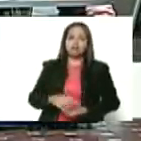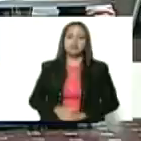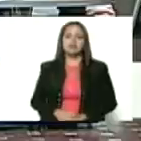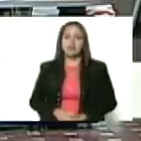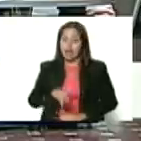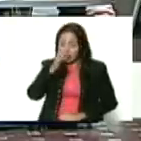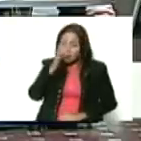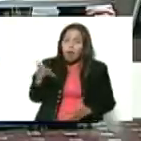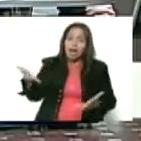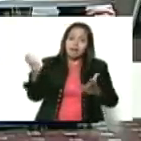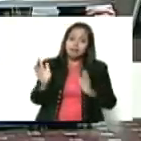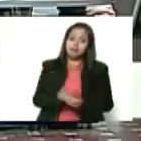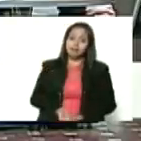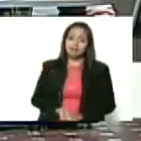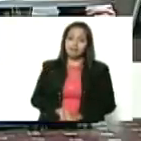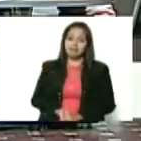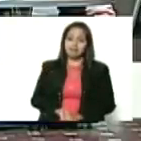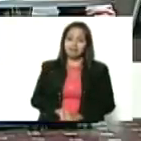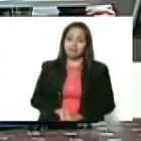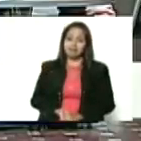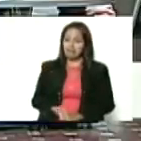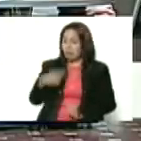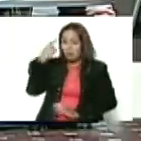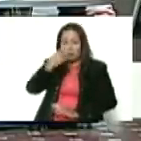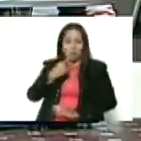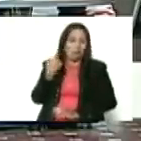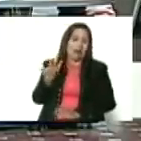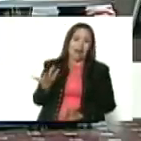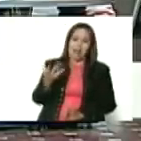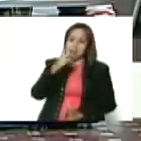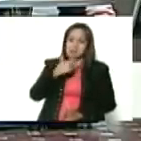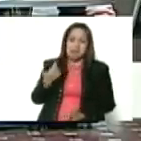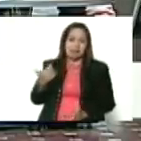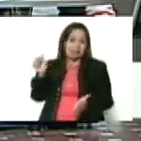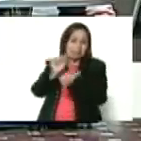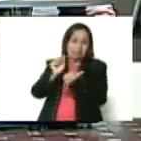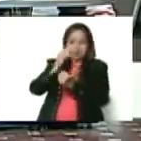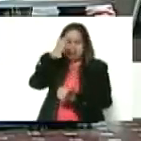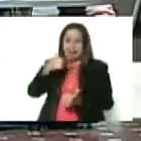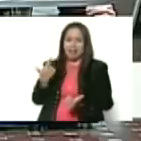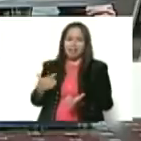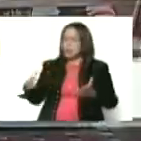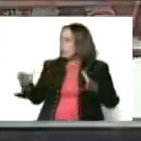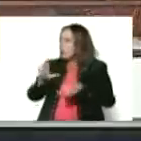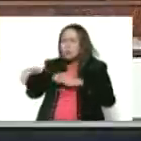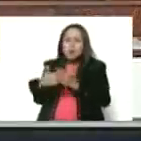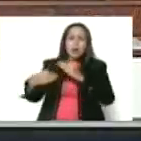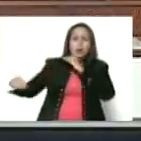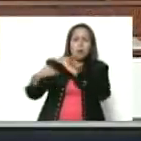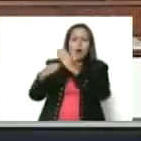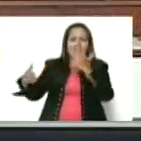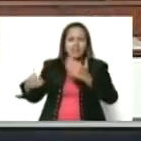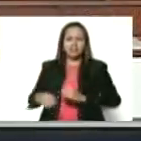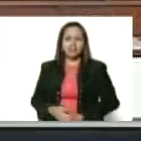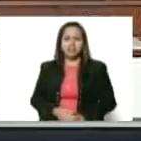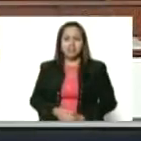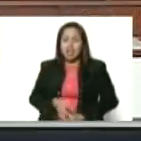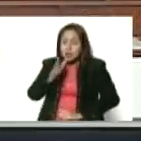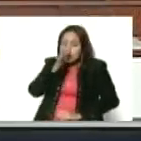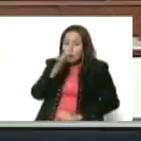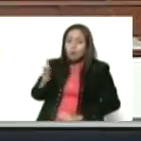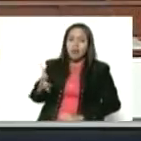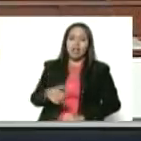Se burlaron. Descaradamente. Toda esa derecha. Todas son igualitos. Y en su burla